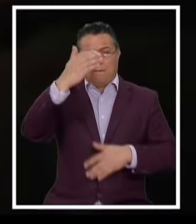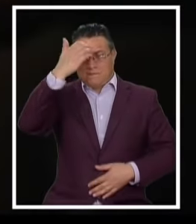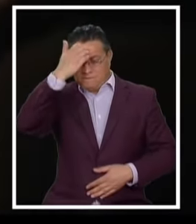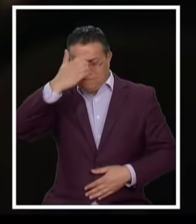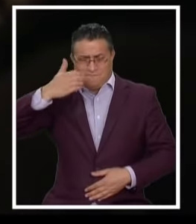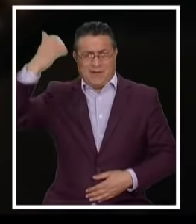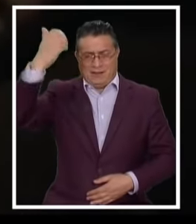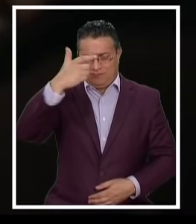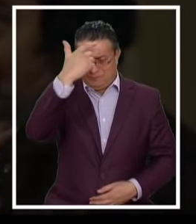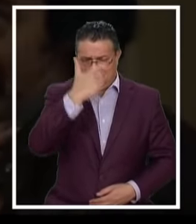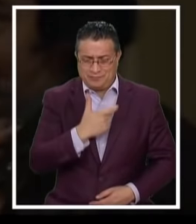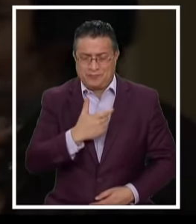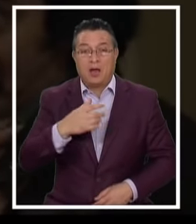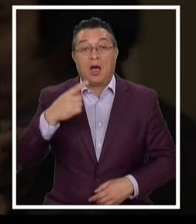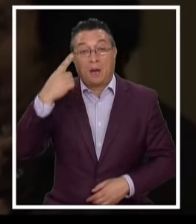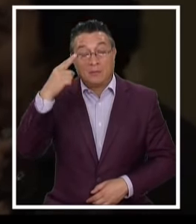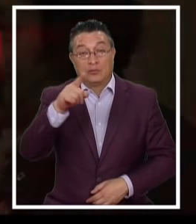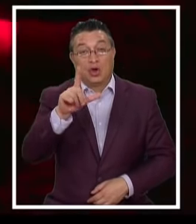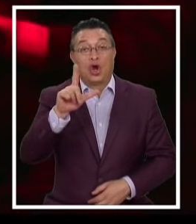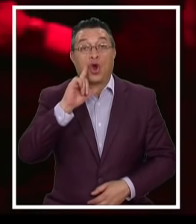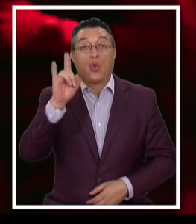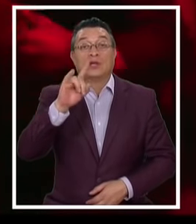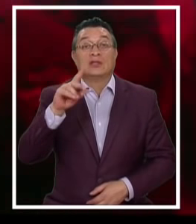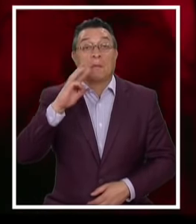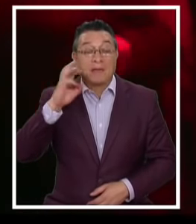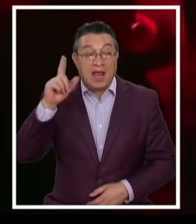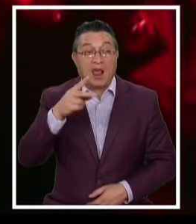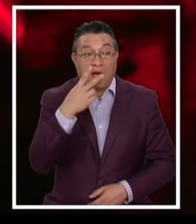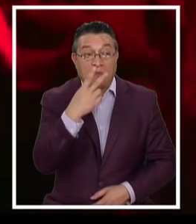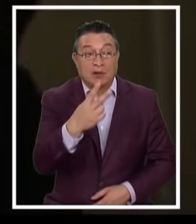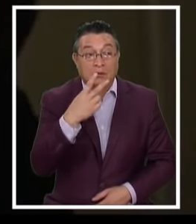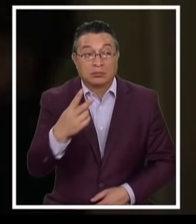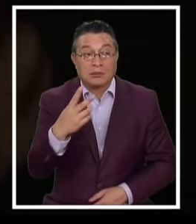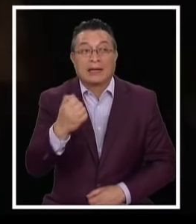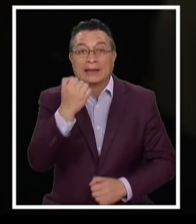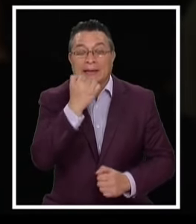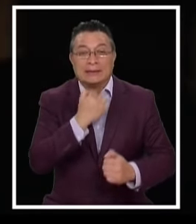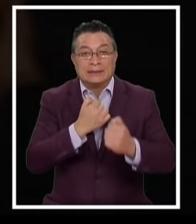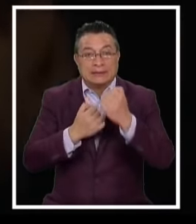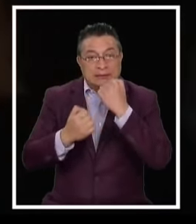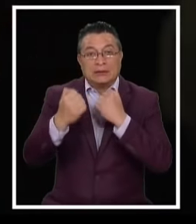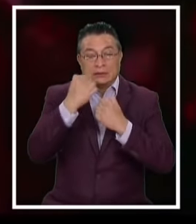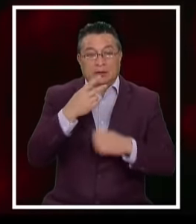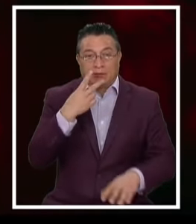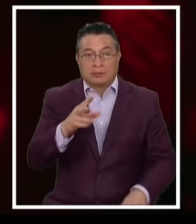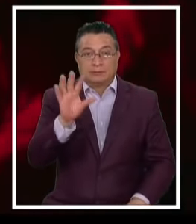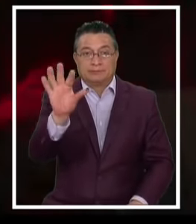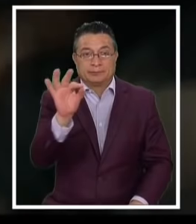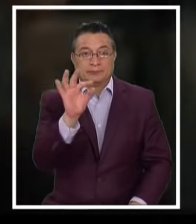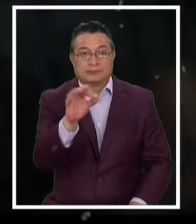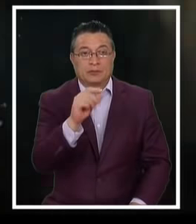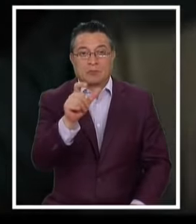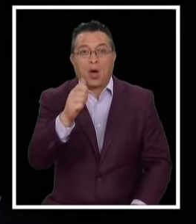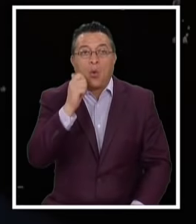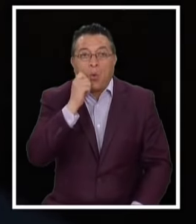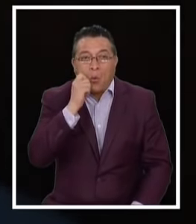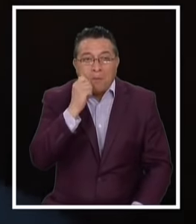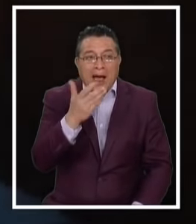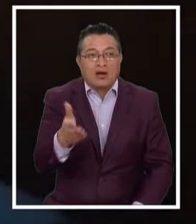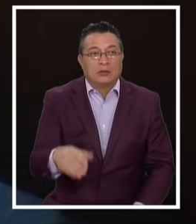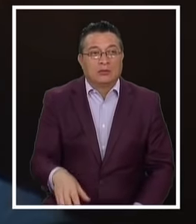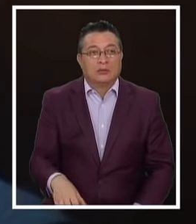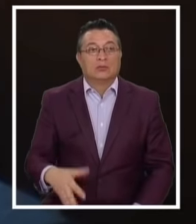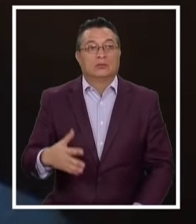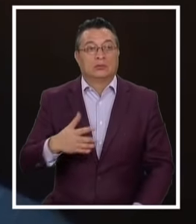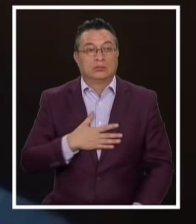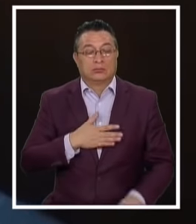cúspide Vemos a un Luis Miguel Cometer Cometer errores También ¿No? A un tipo más humano Yo me voy